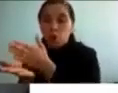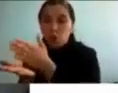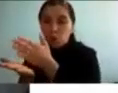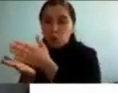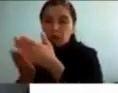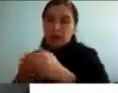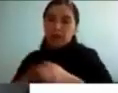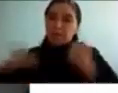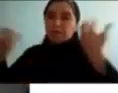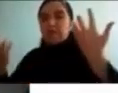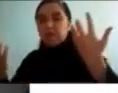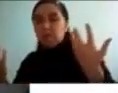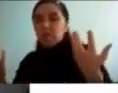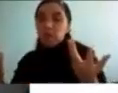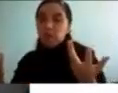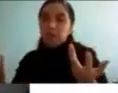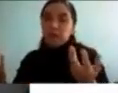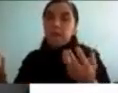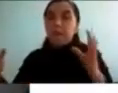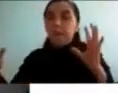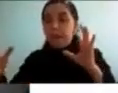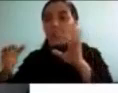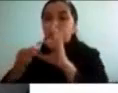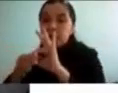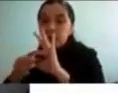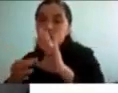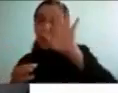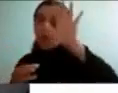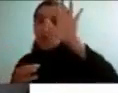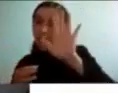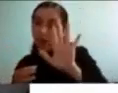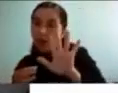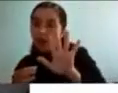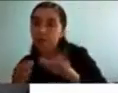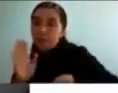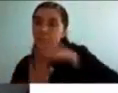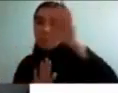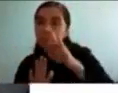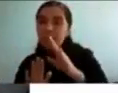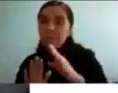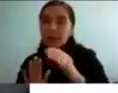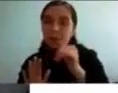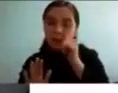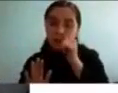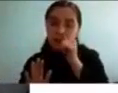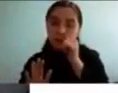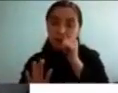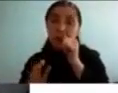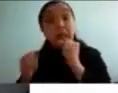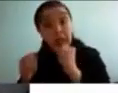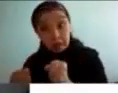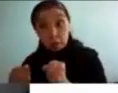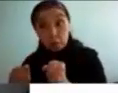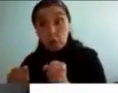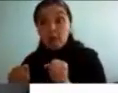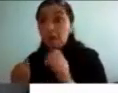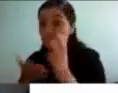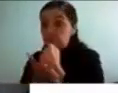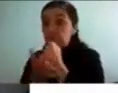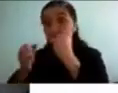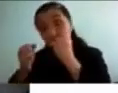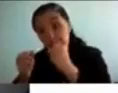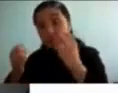suelen estar asociados con perfiles de mayor capacidad y eso hace que